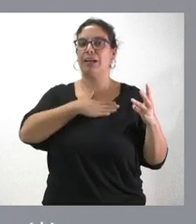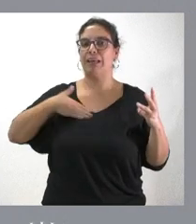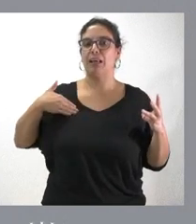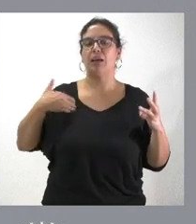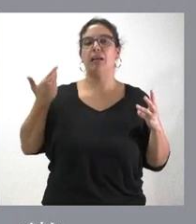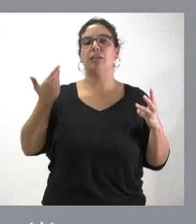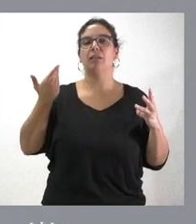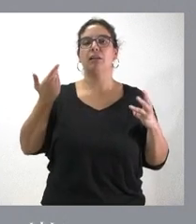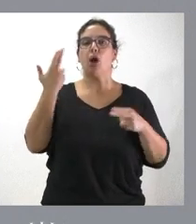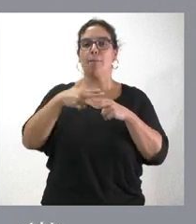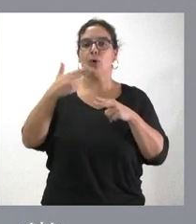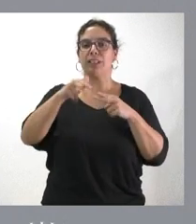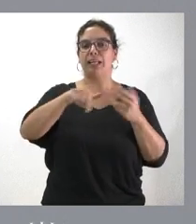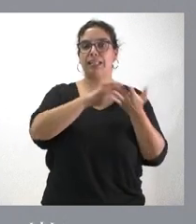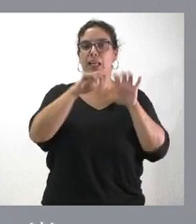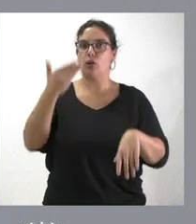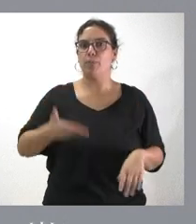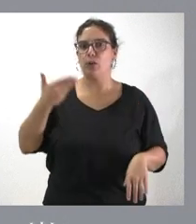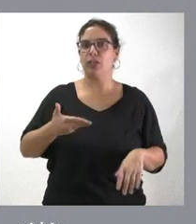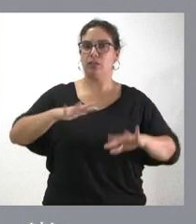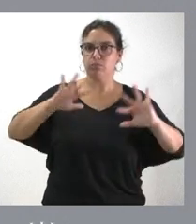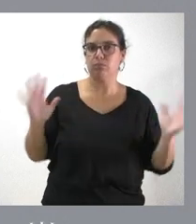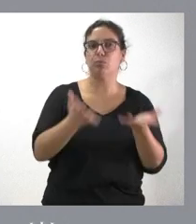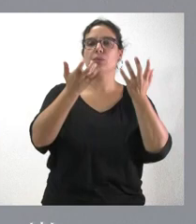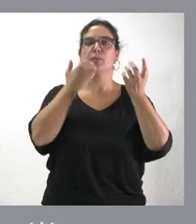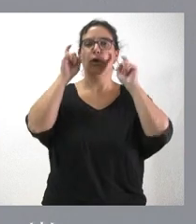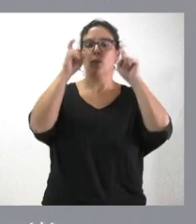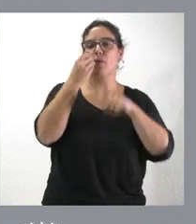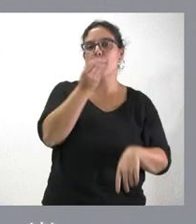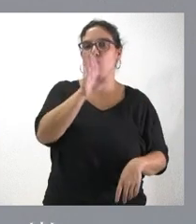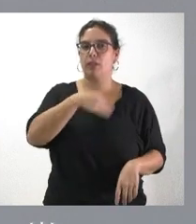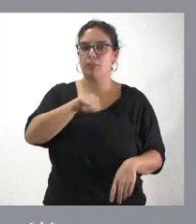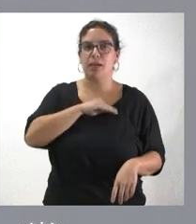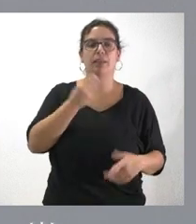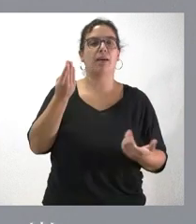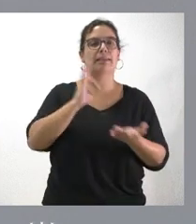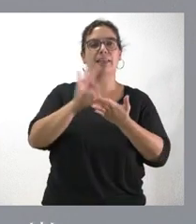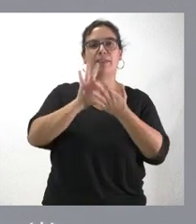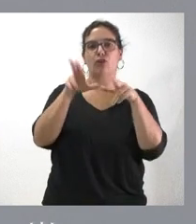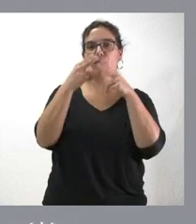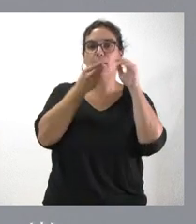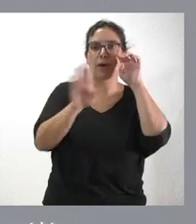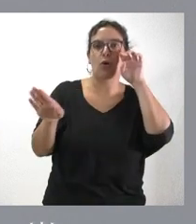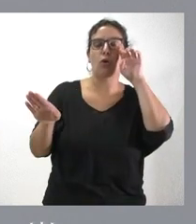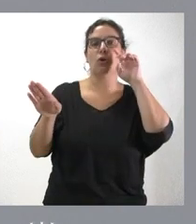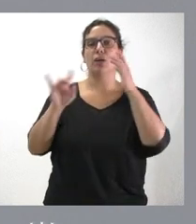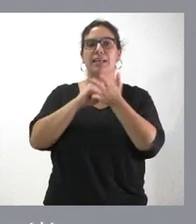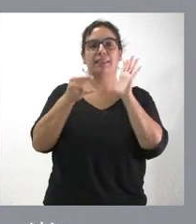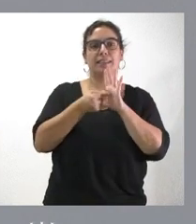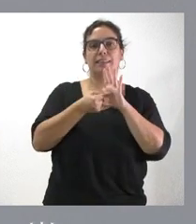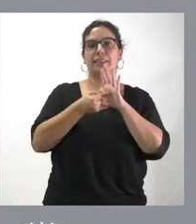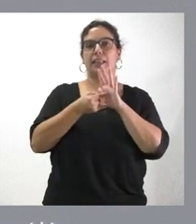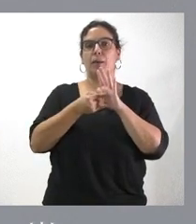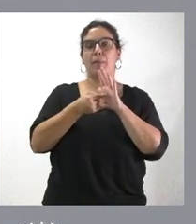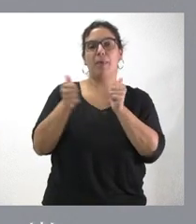que en Castilla y León consideramos tan importantes, tener la mejor educación de España, los mejores servicios sociales de España, el mejor sistema de